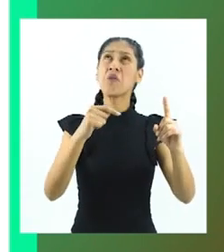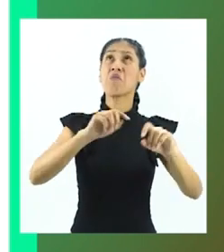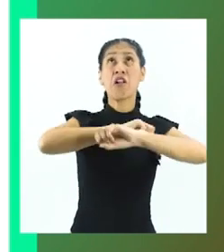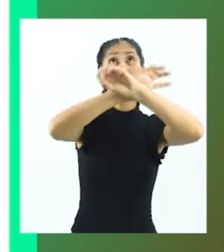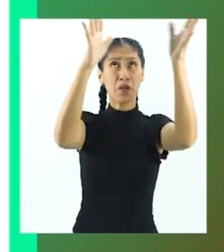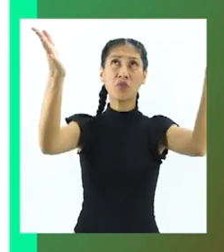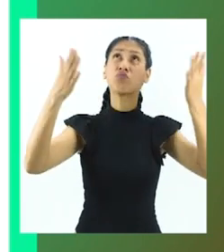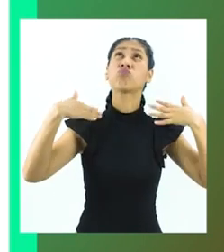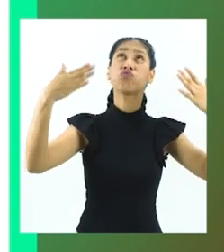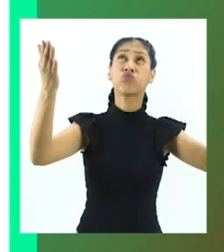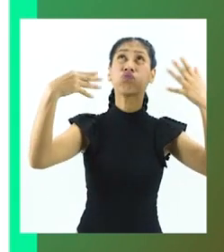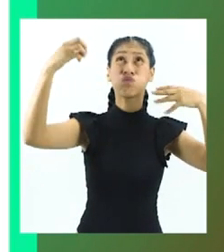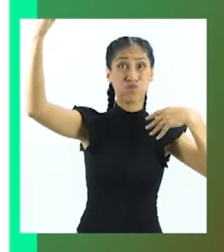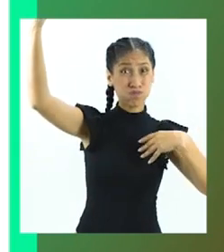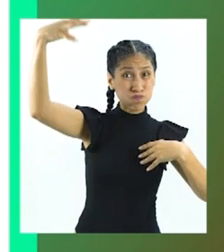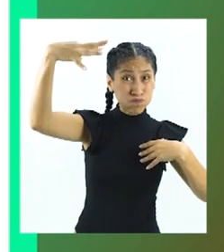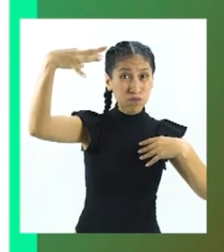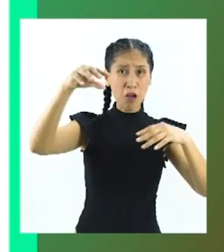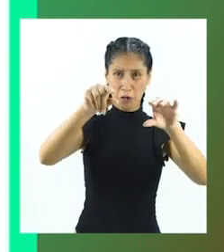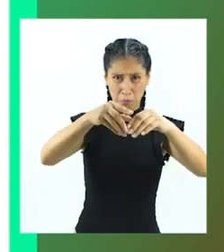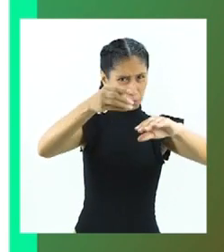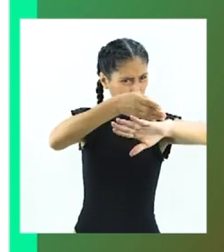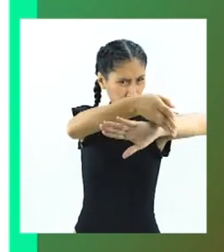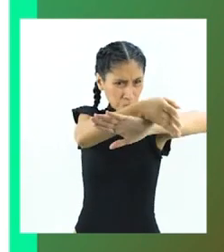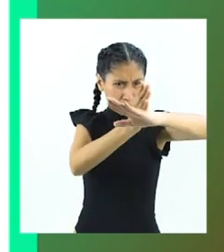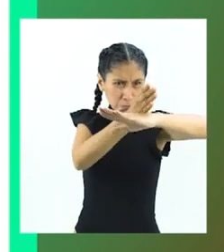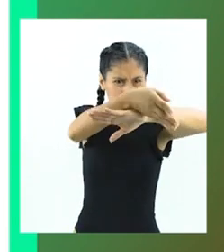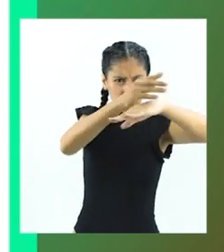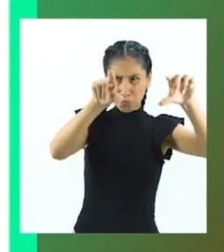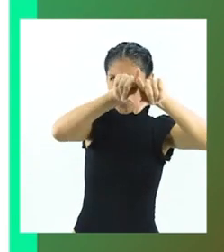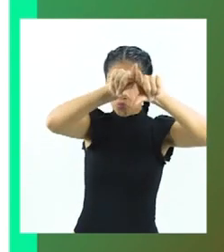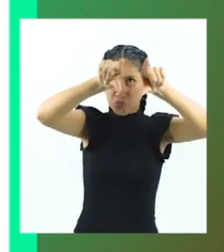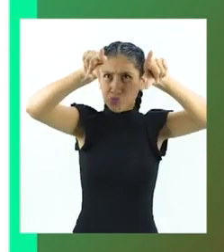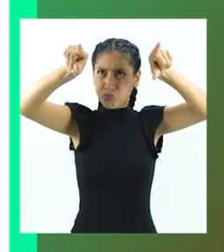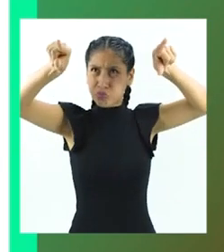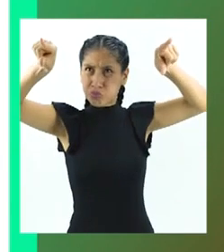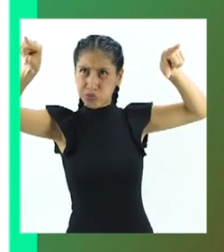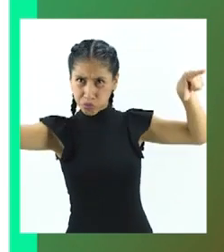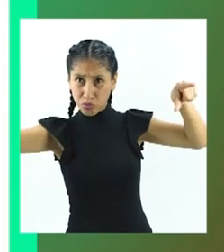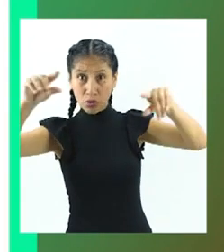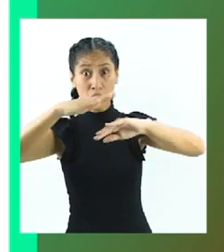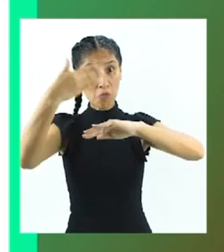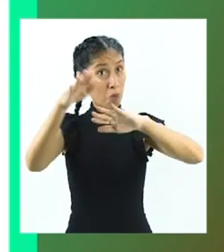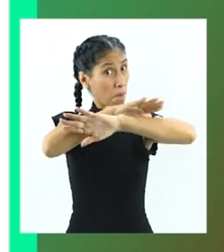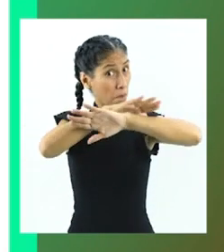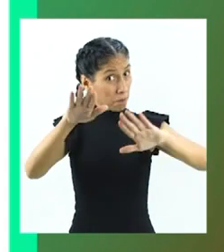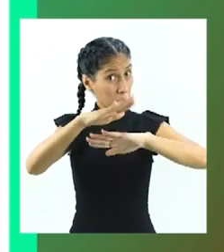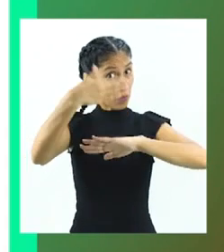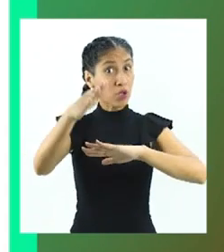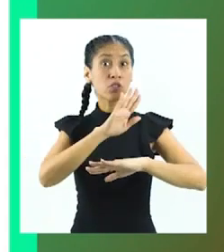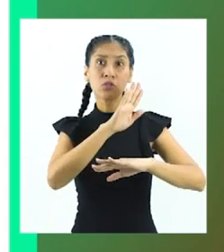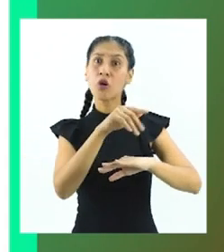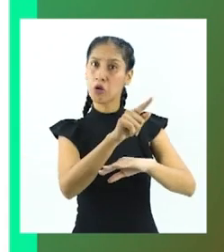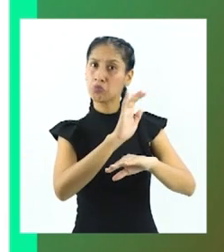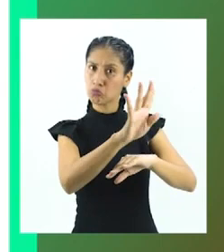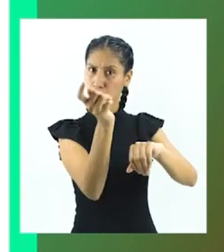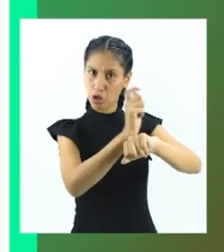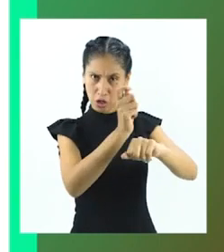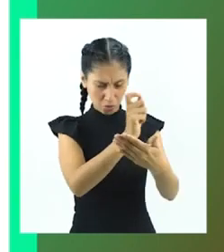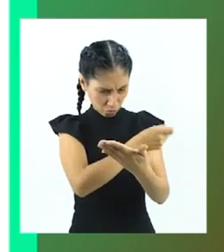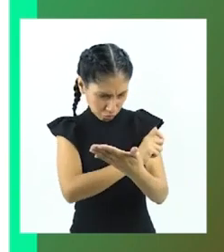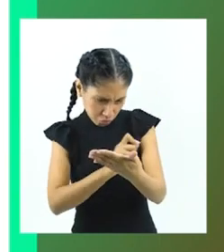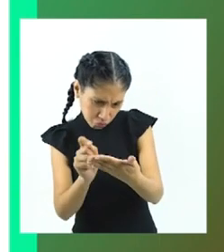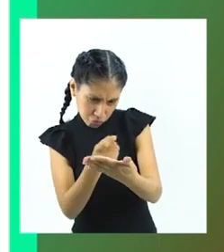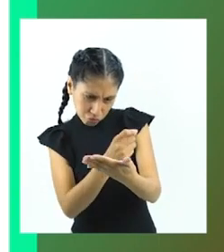estaba soleado. Al terminar, tuvo que realizar sus actividades escolares dejadas por los maestros. Sin embargo,